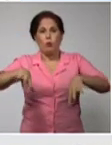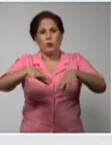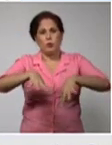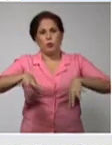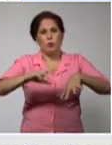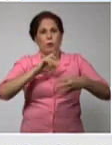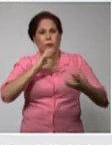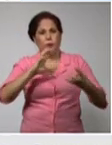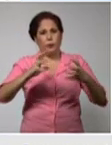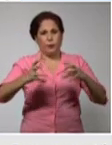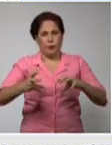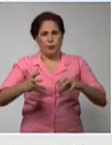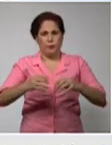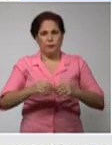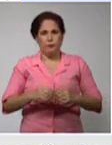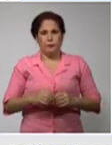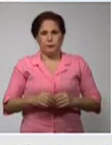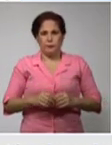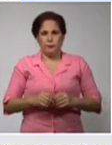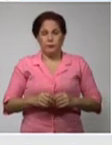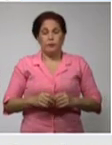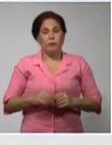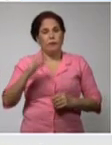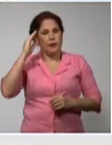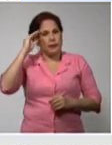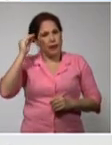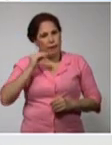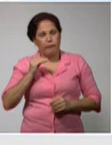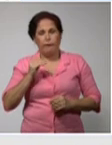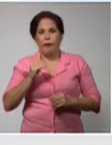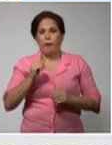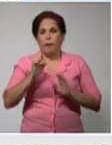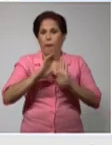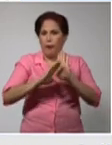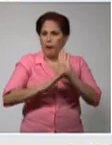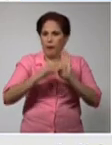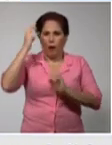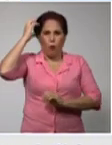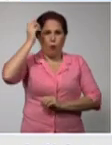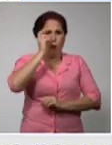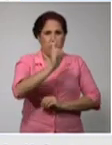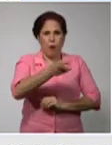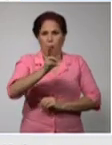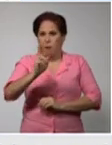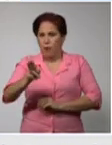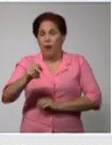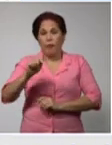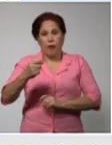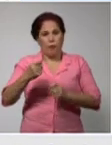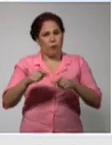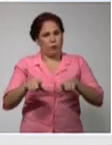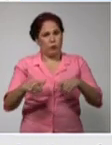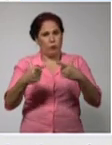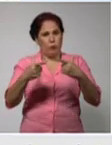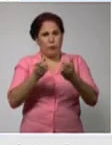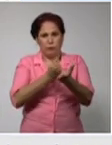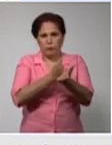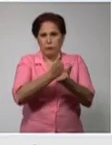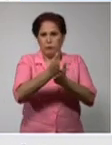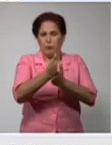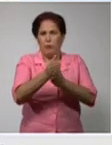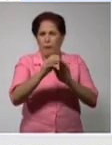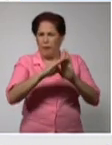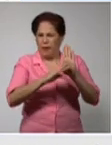epidemiológica a pesar de las acciones que se vienen realizando que se deben de mantener e incrementar